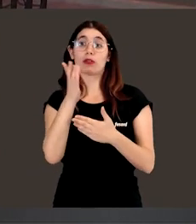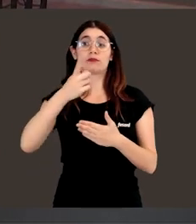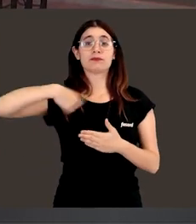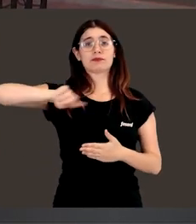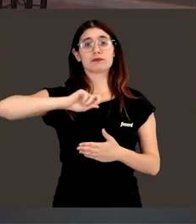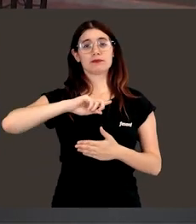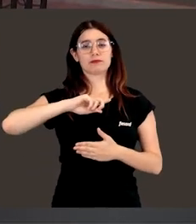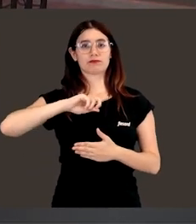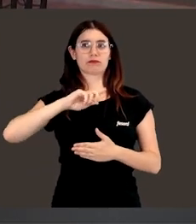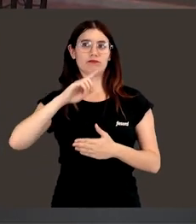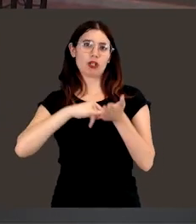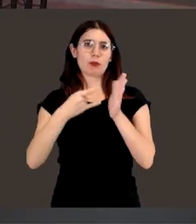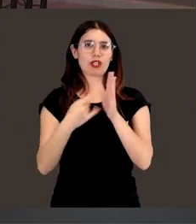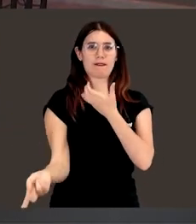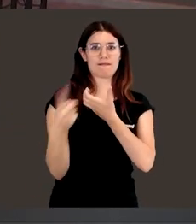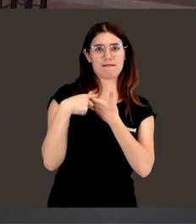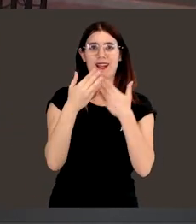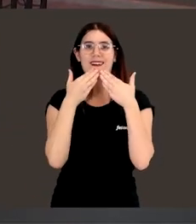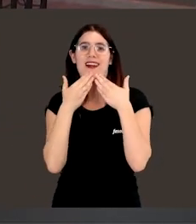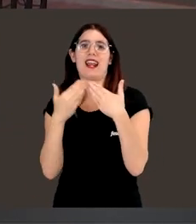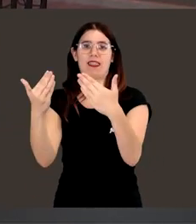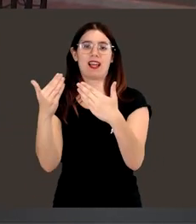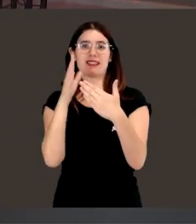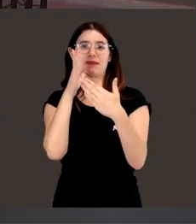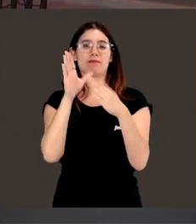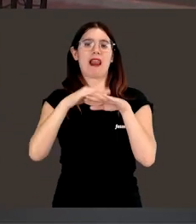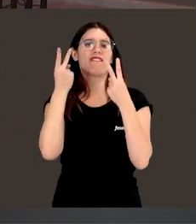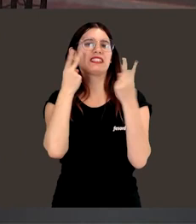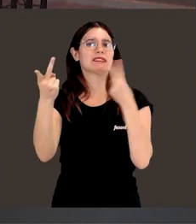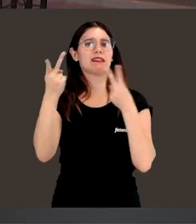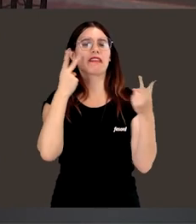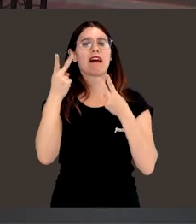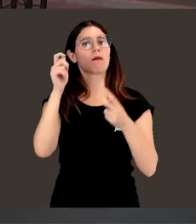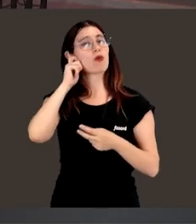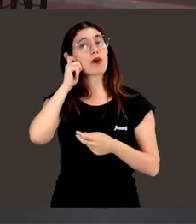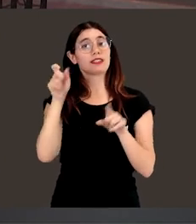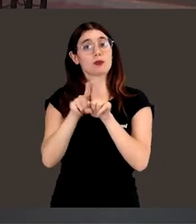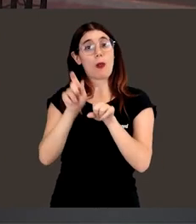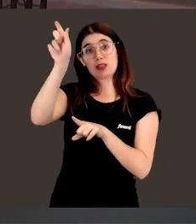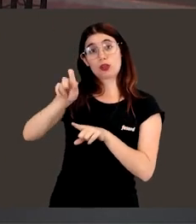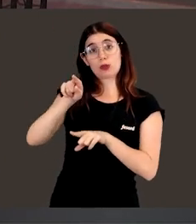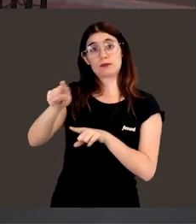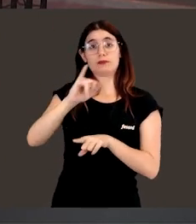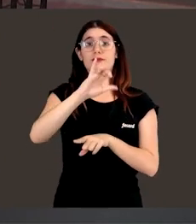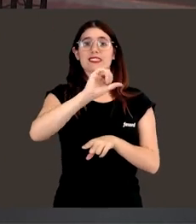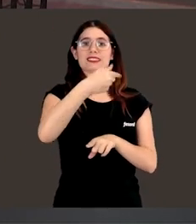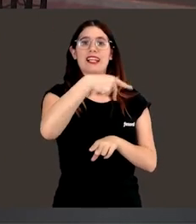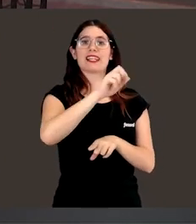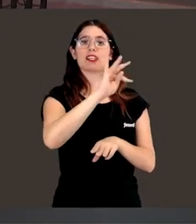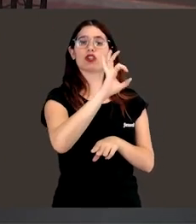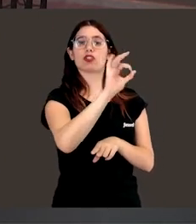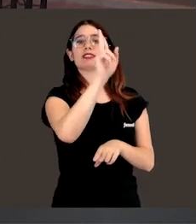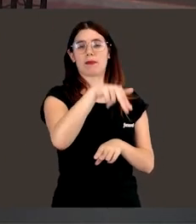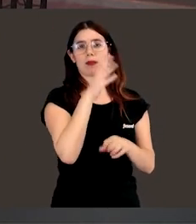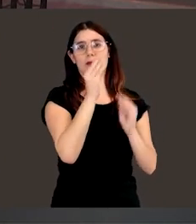de este gran proyecto de divulgación y de visibilización de mujeres como tú y como Isa Nieto, que es la autora